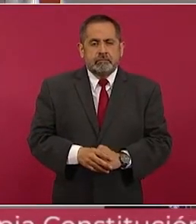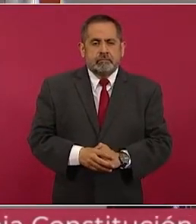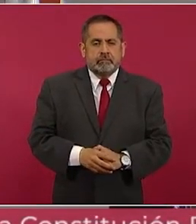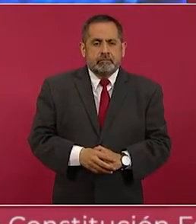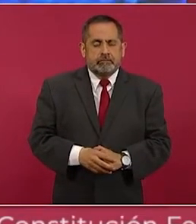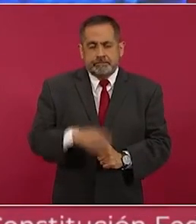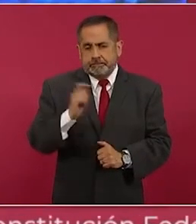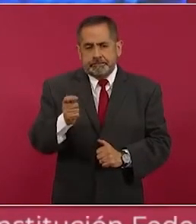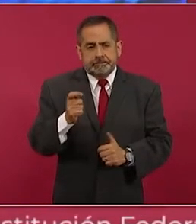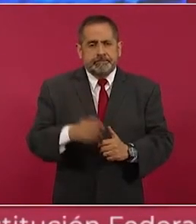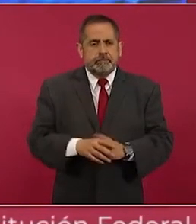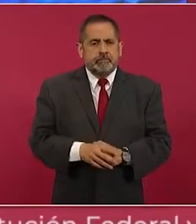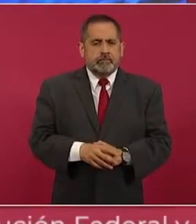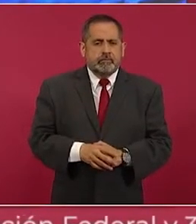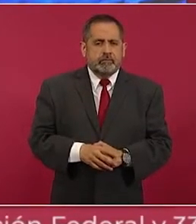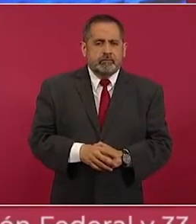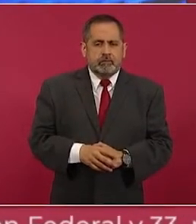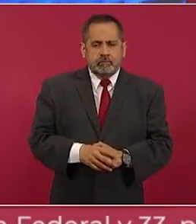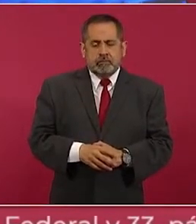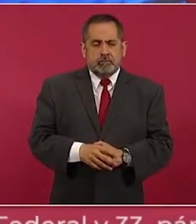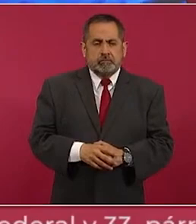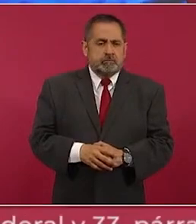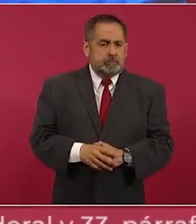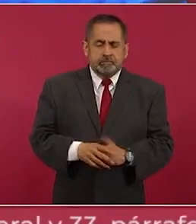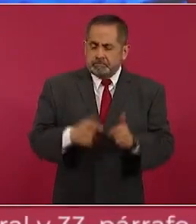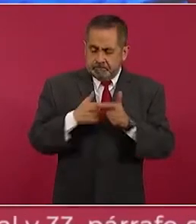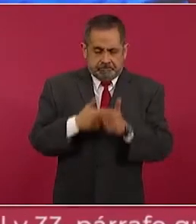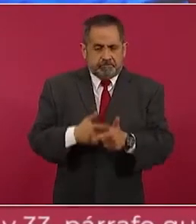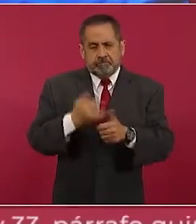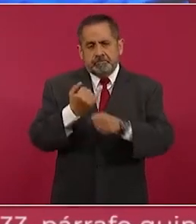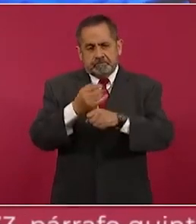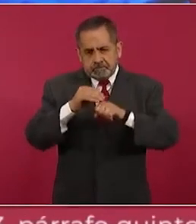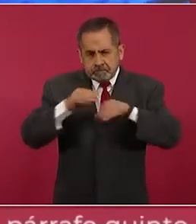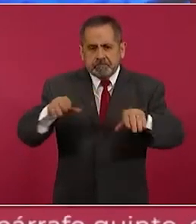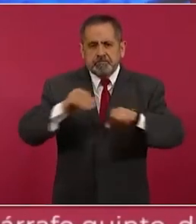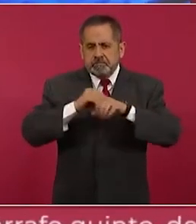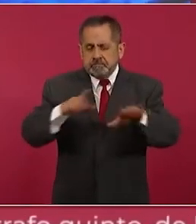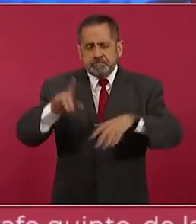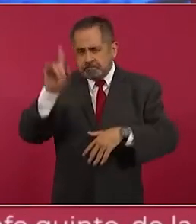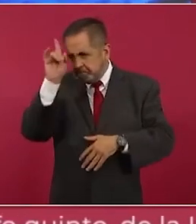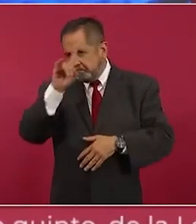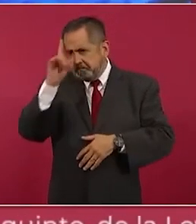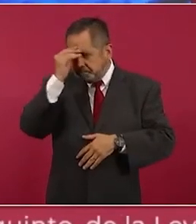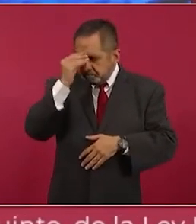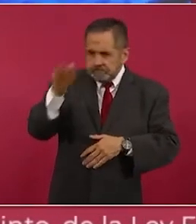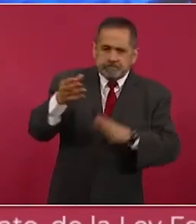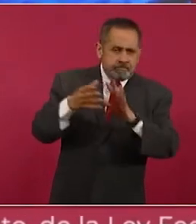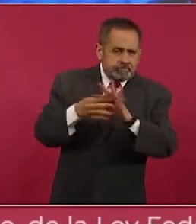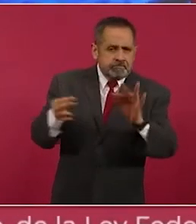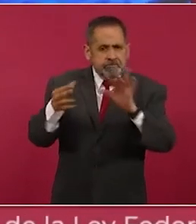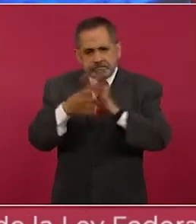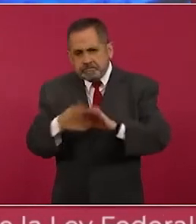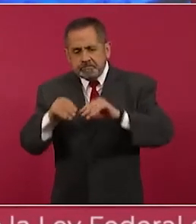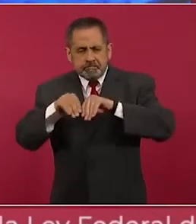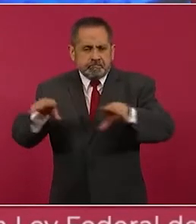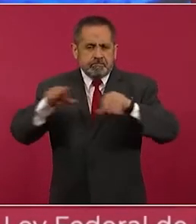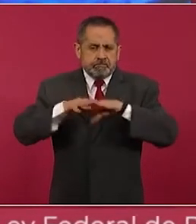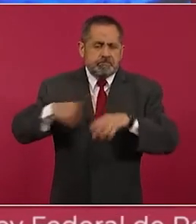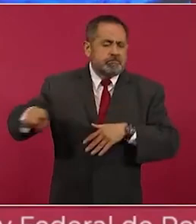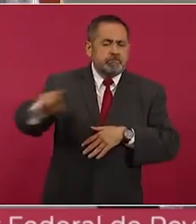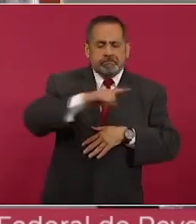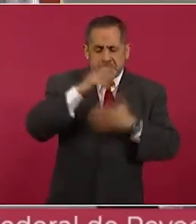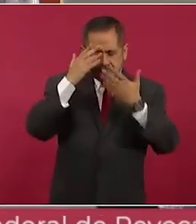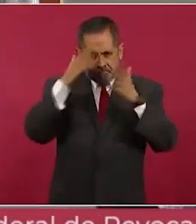Entonces, pues vamos a seguir informando, orientando a la gente.